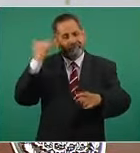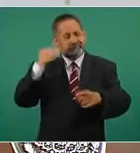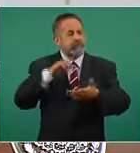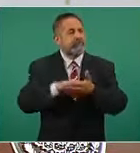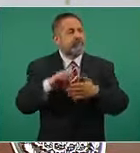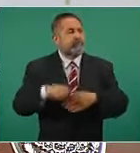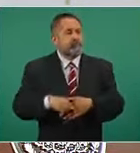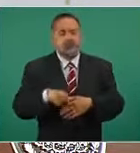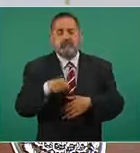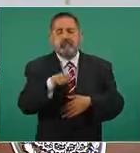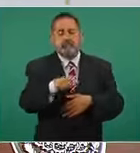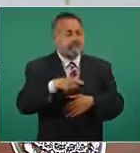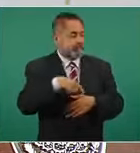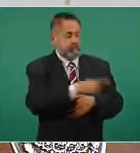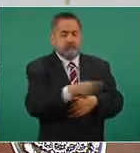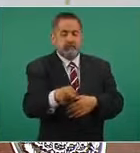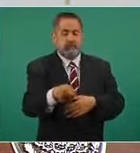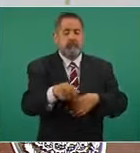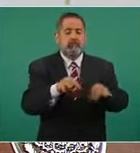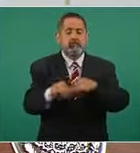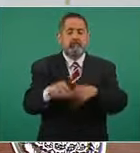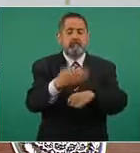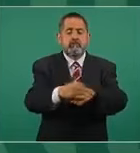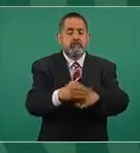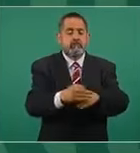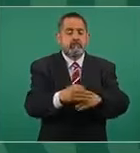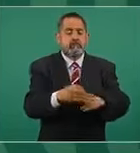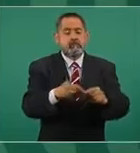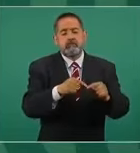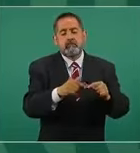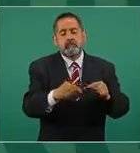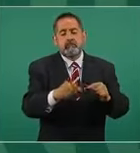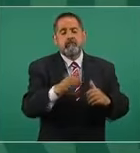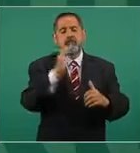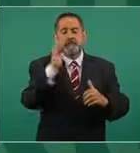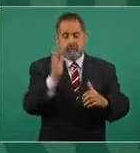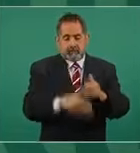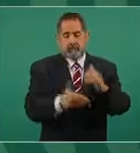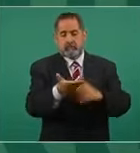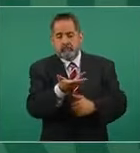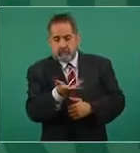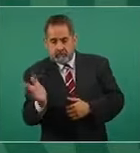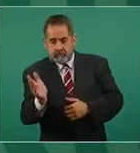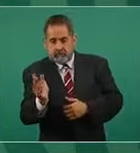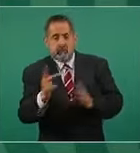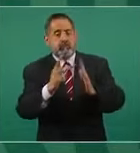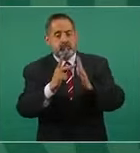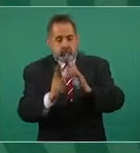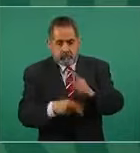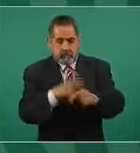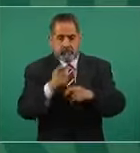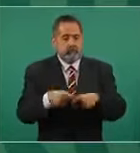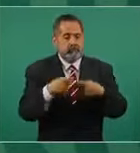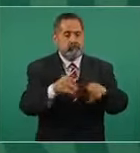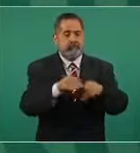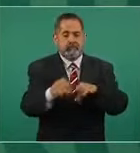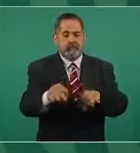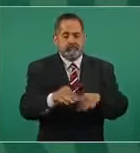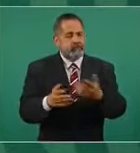los cesaban, los despedían, no les